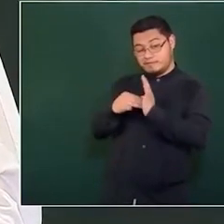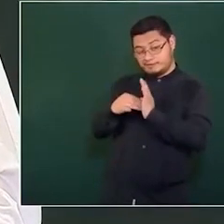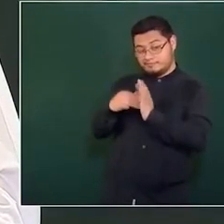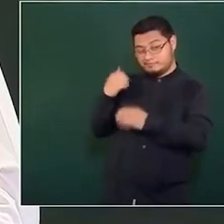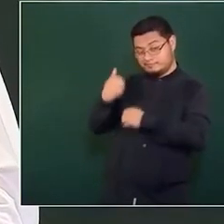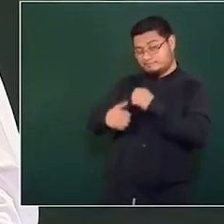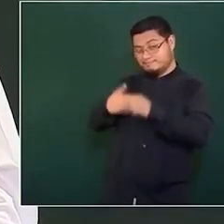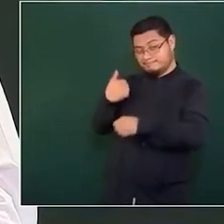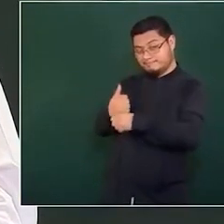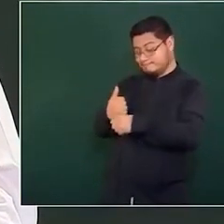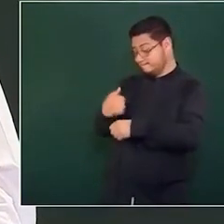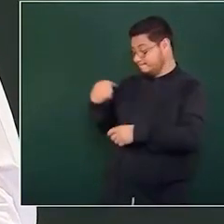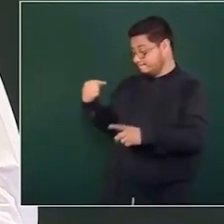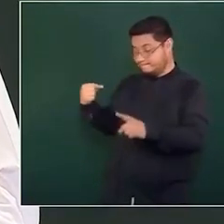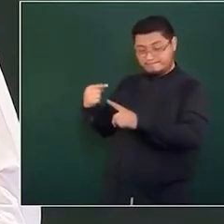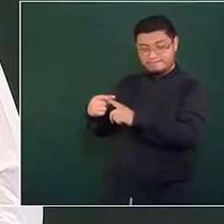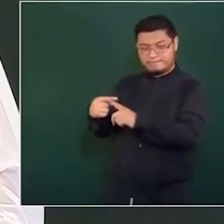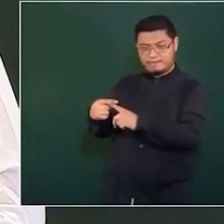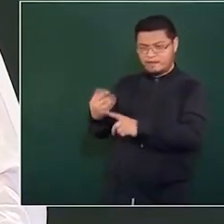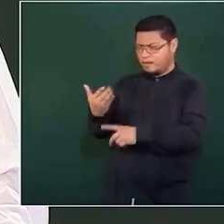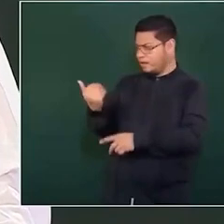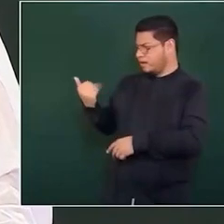hace 21 años.